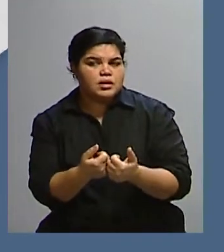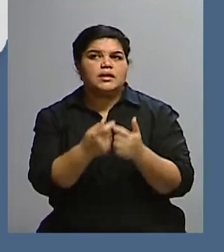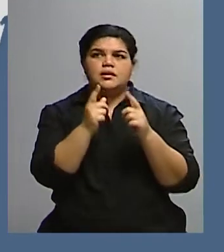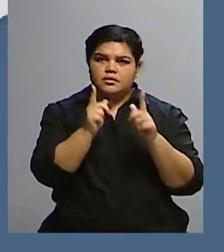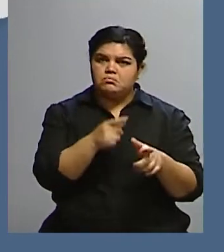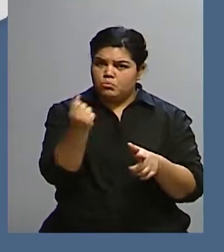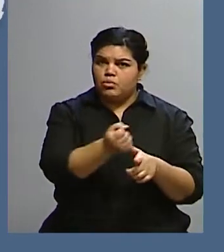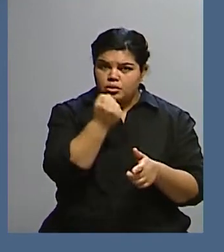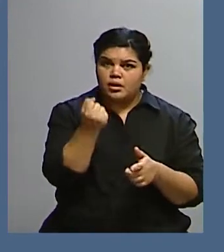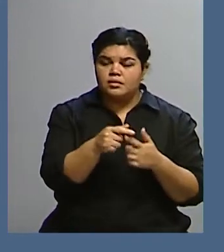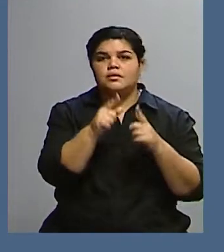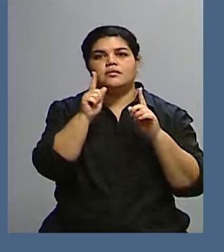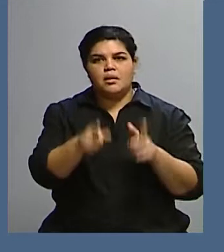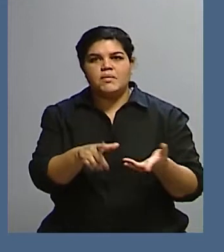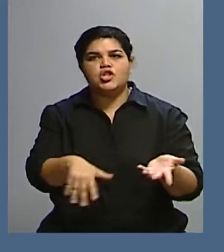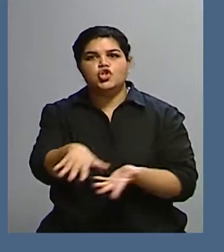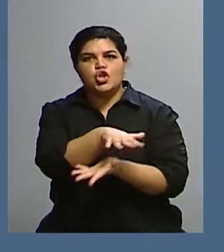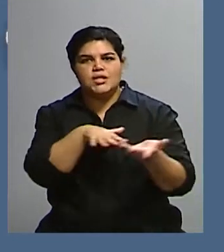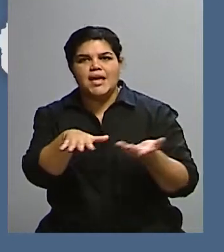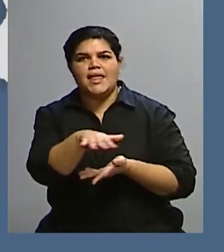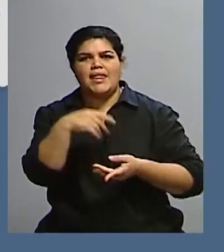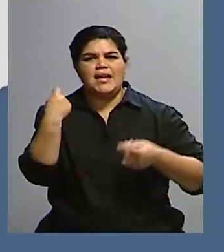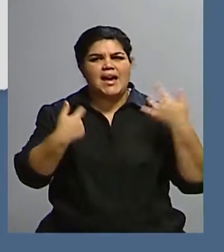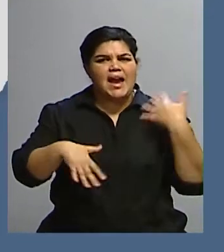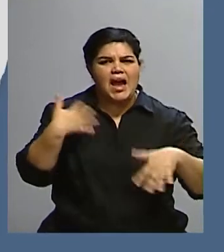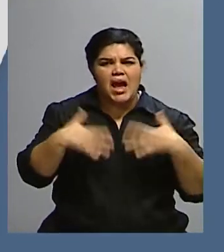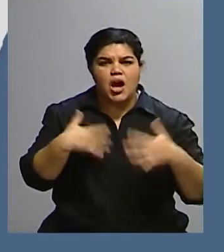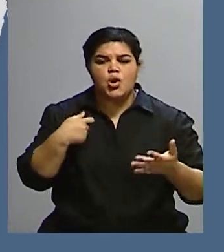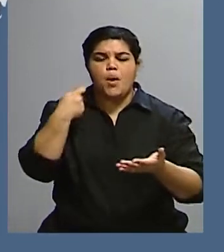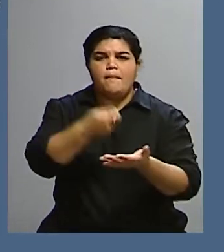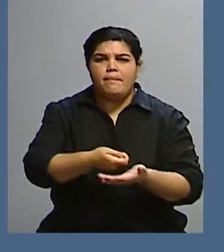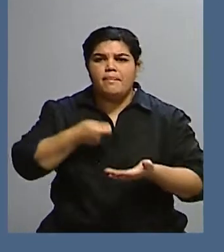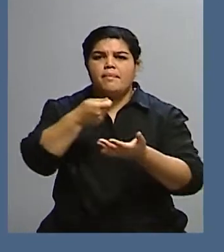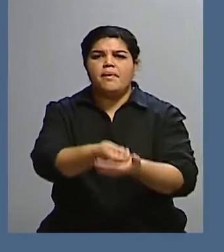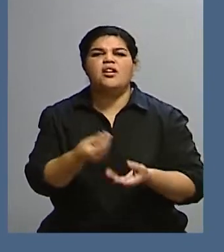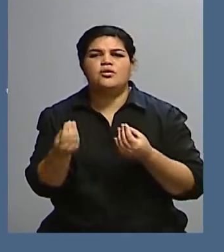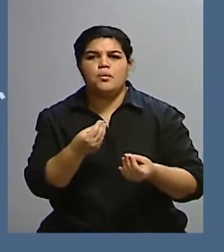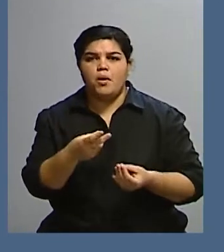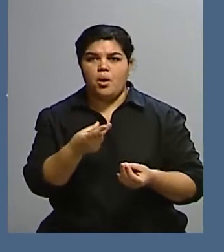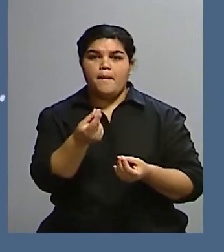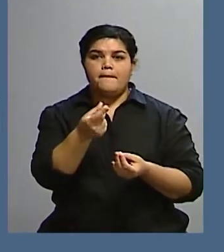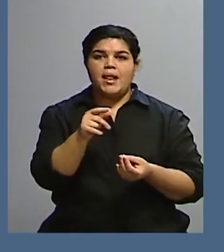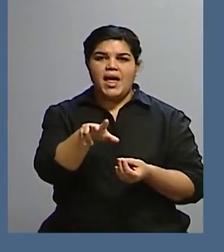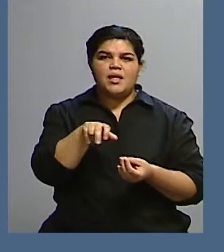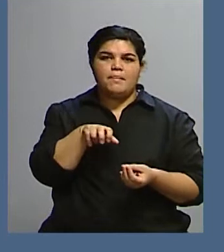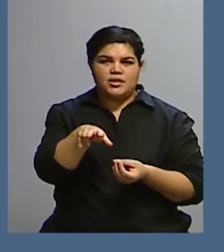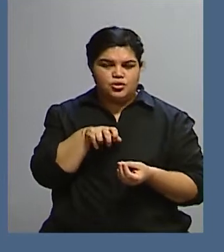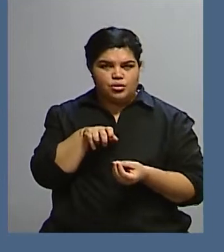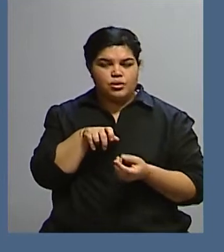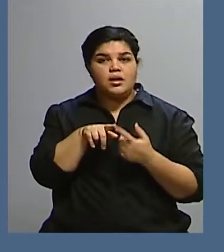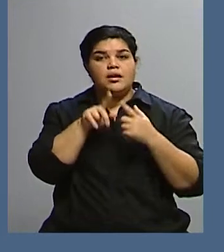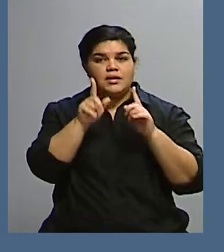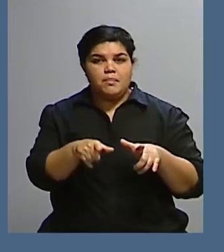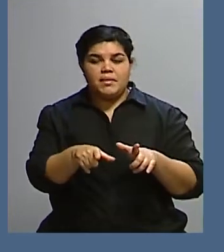sido muy caro para la sociedad chilena en general, que es el tema de las pensiones. También la nueva carta